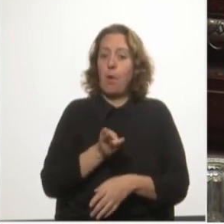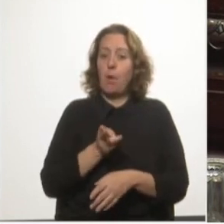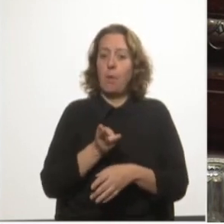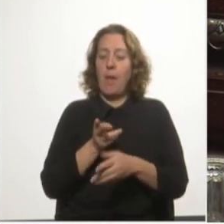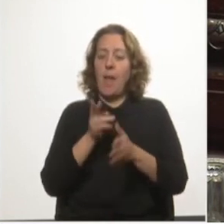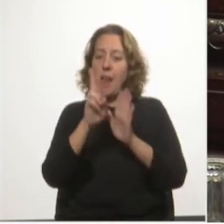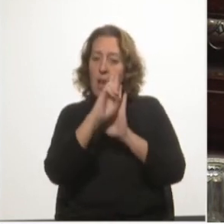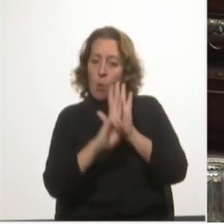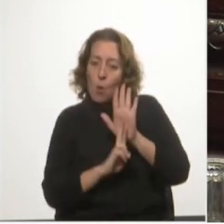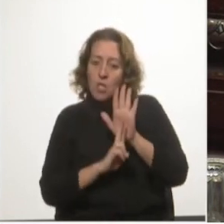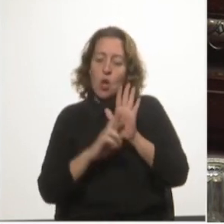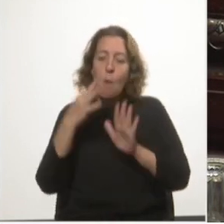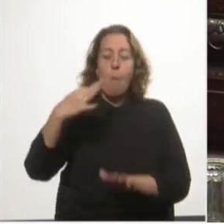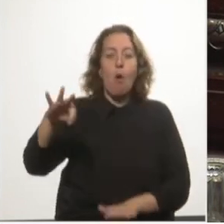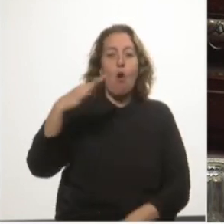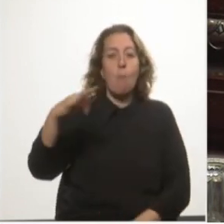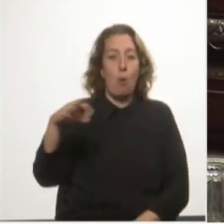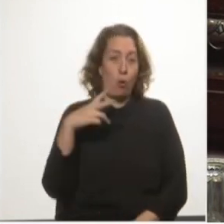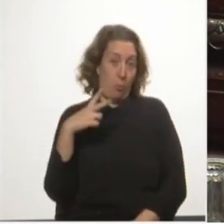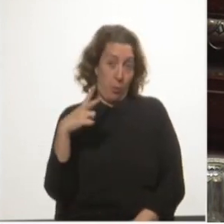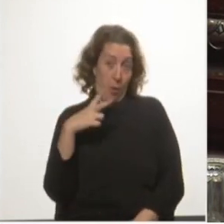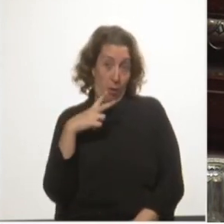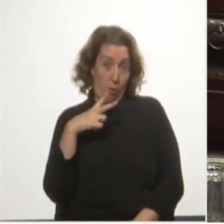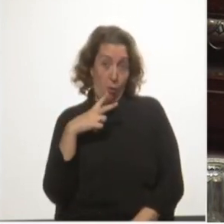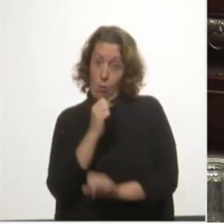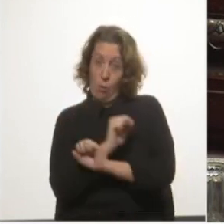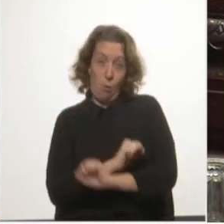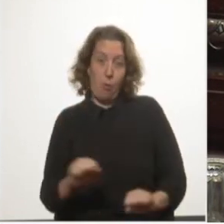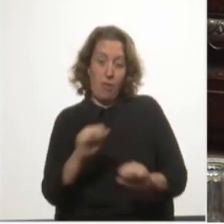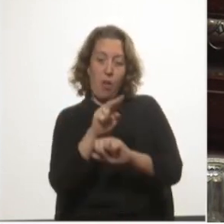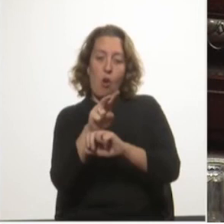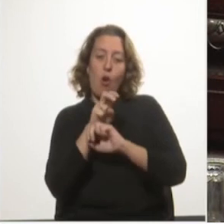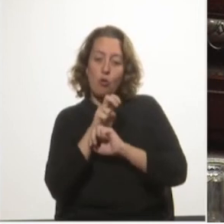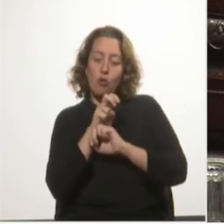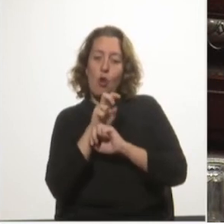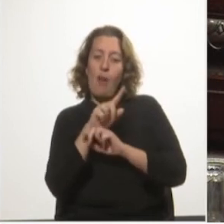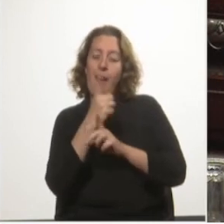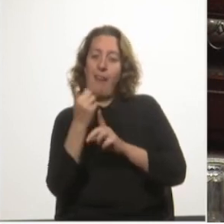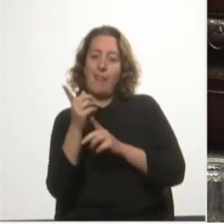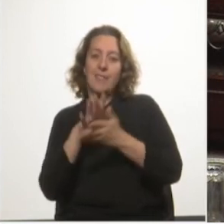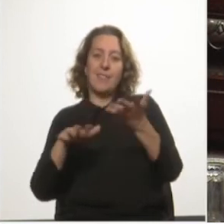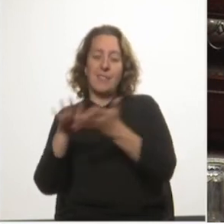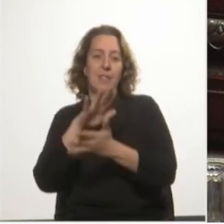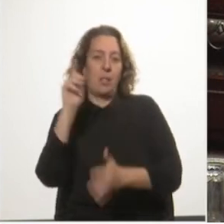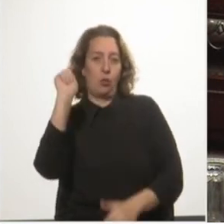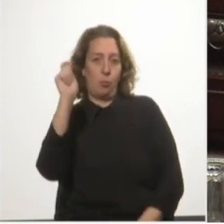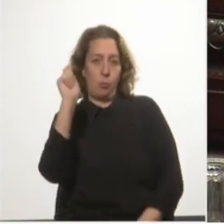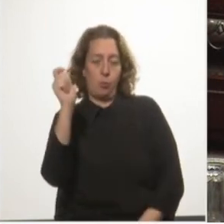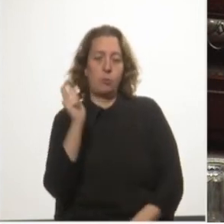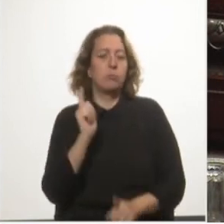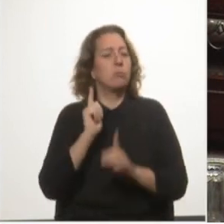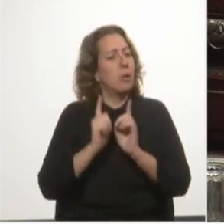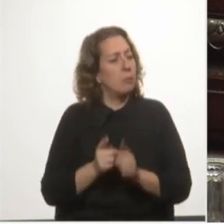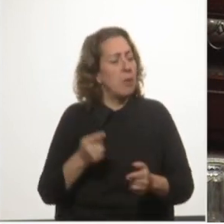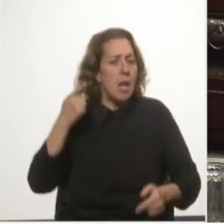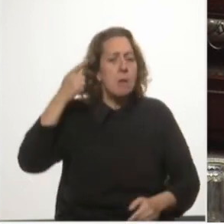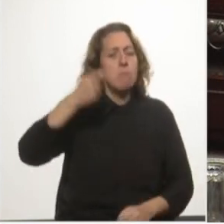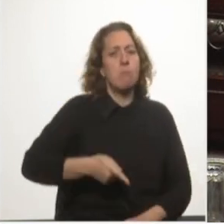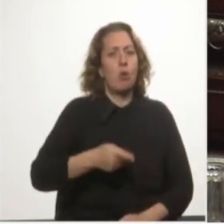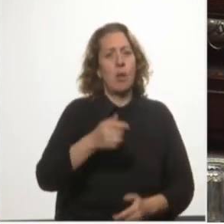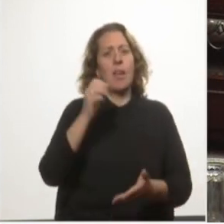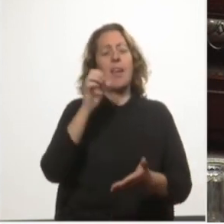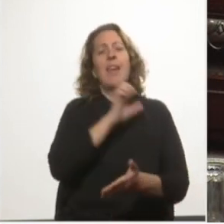monopolio privado por parte del sector público, le impone al Estado numerosas y precisas obligaciones que se